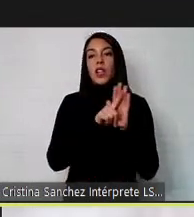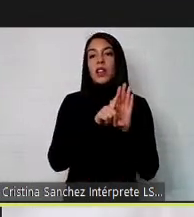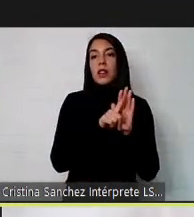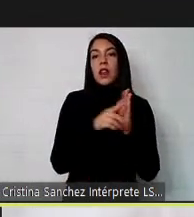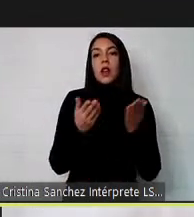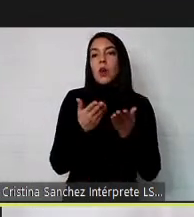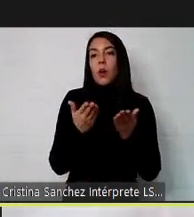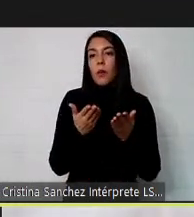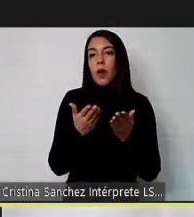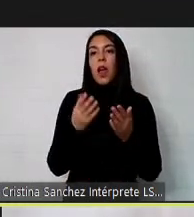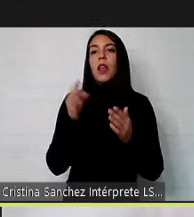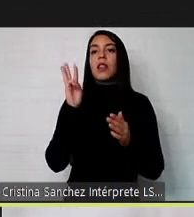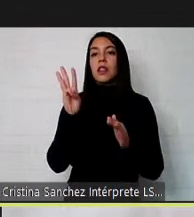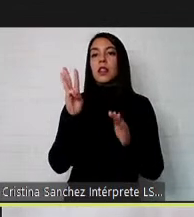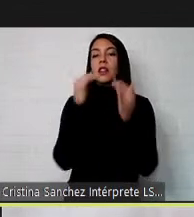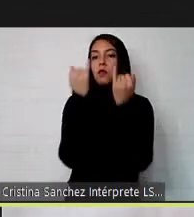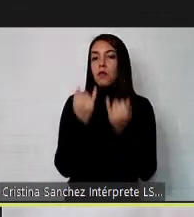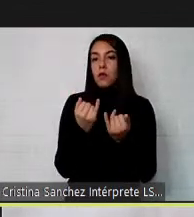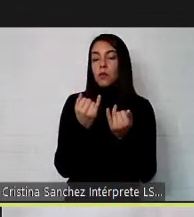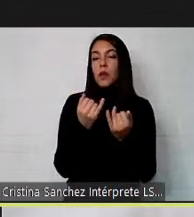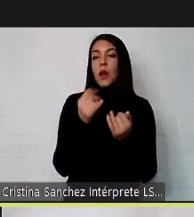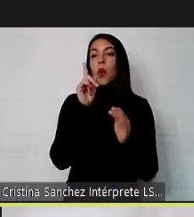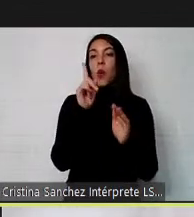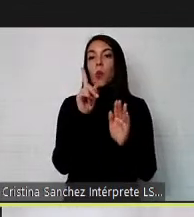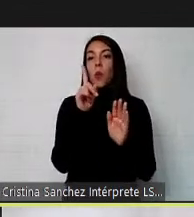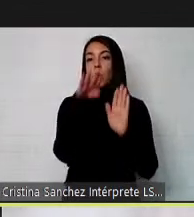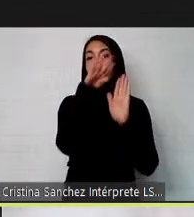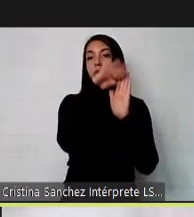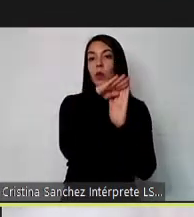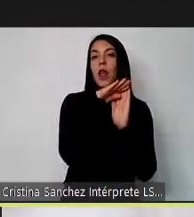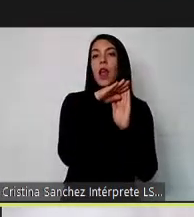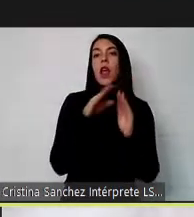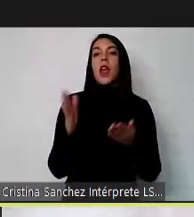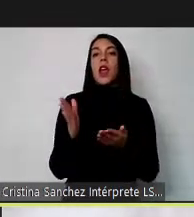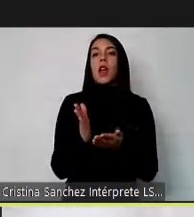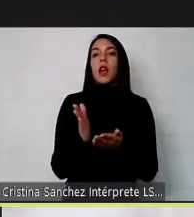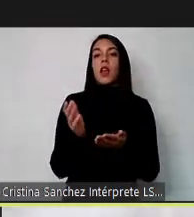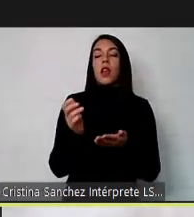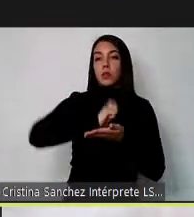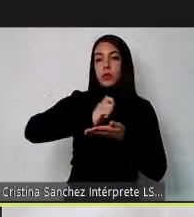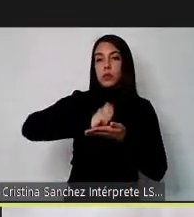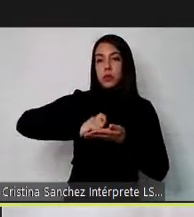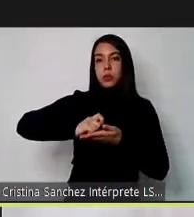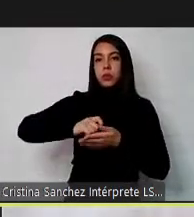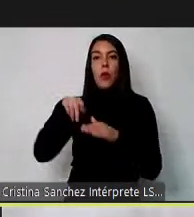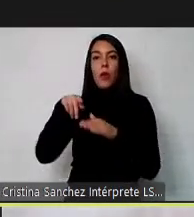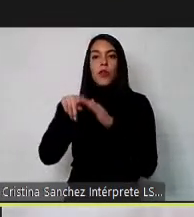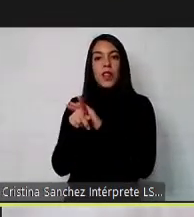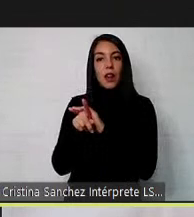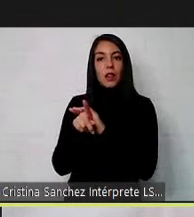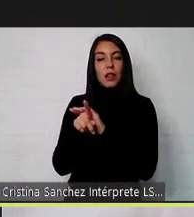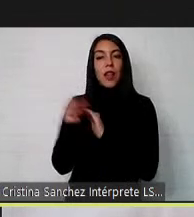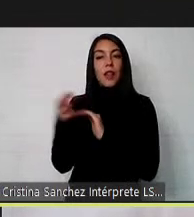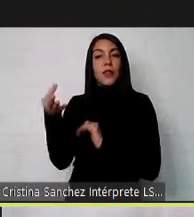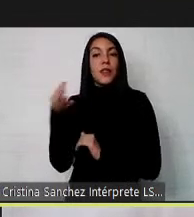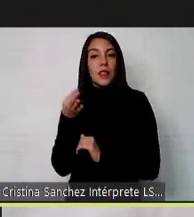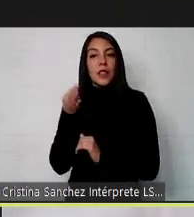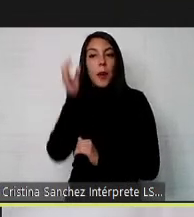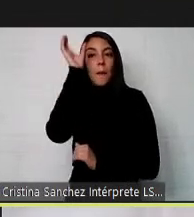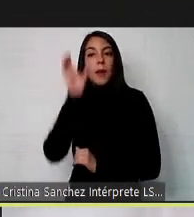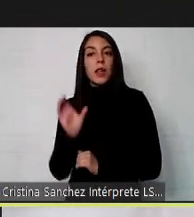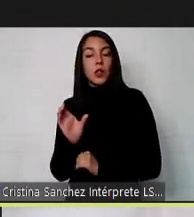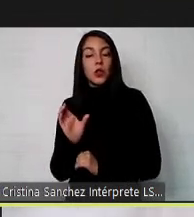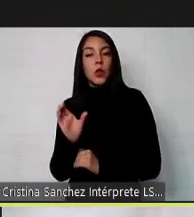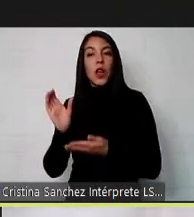a través de tres formas una la contratación directa la contratación directa dice que las personas tienen que ser